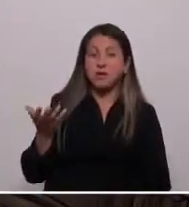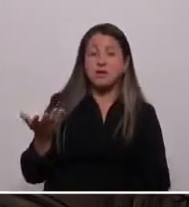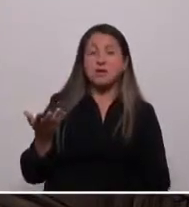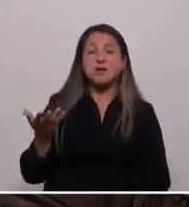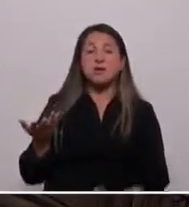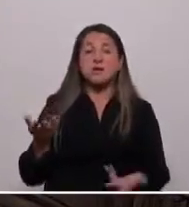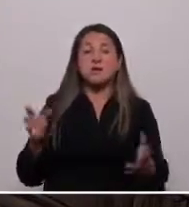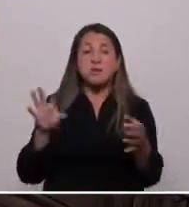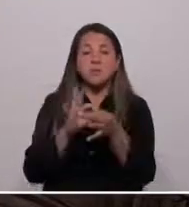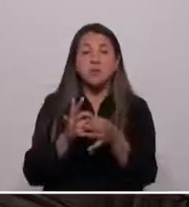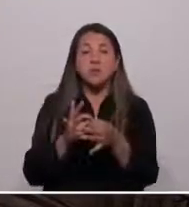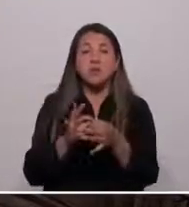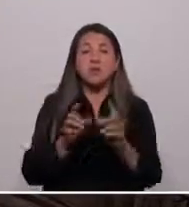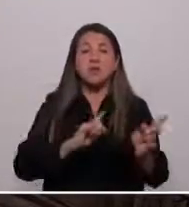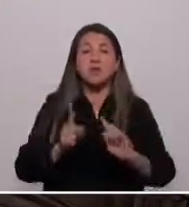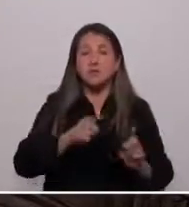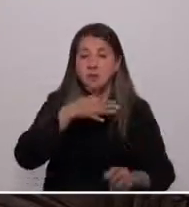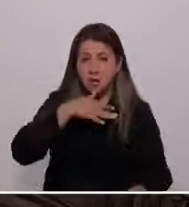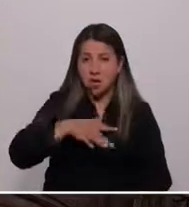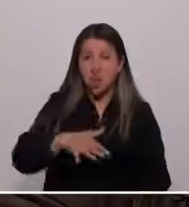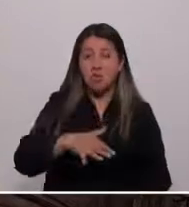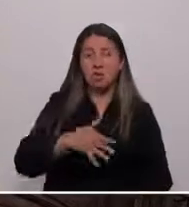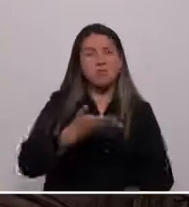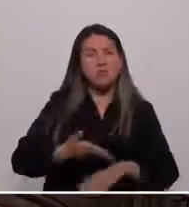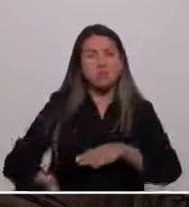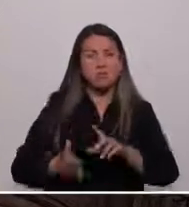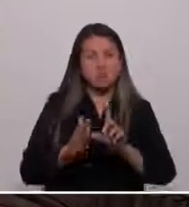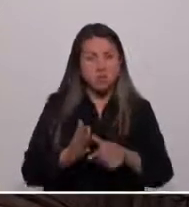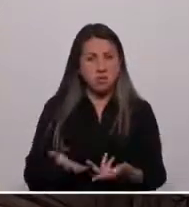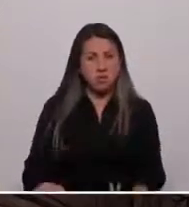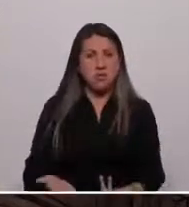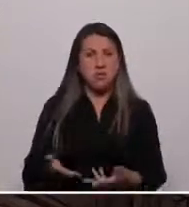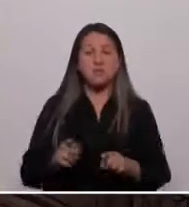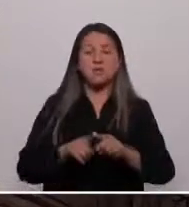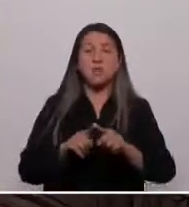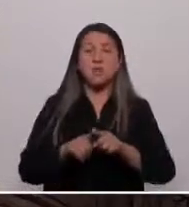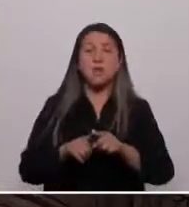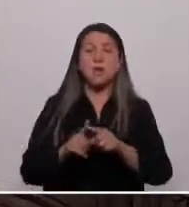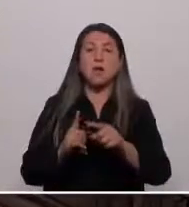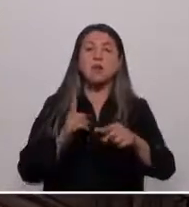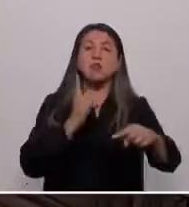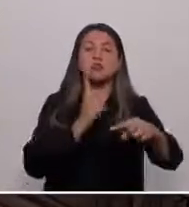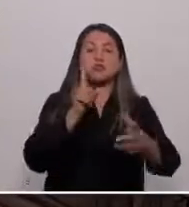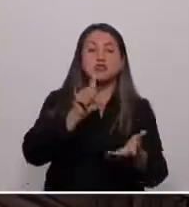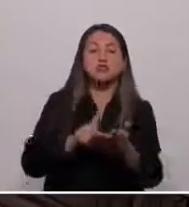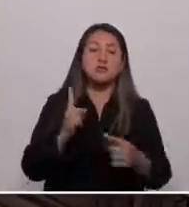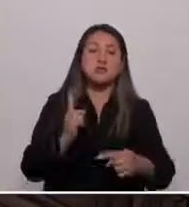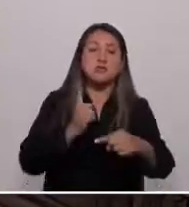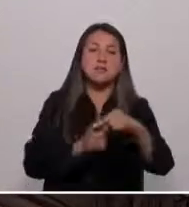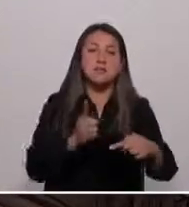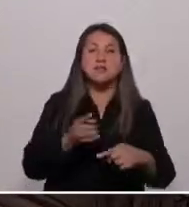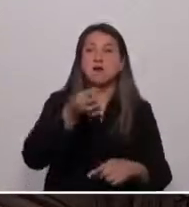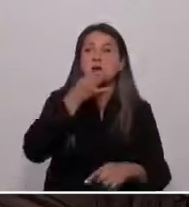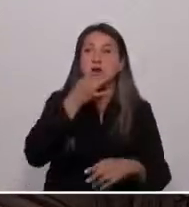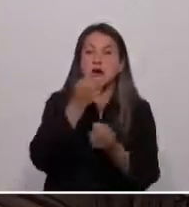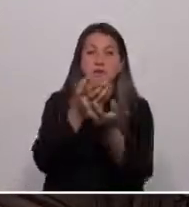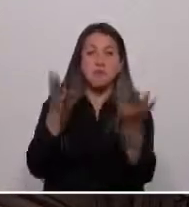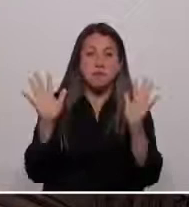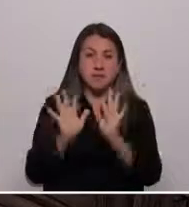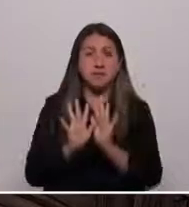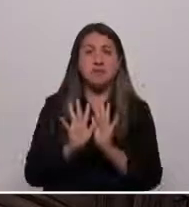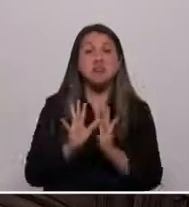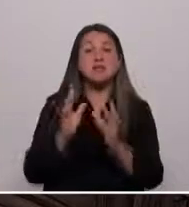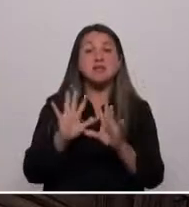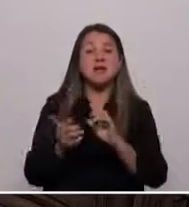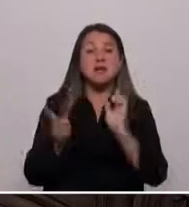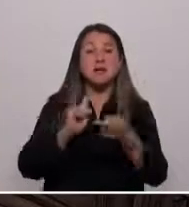gestión del agua asumiendo el retraso que llevamos. Que termina con las zonas de sacrificio poniendo el eje en la justicia ambiental. Un Chile que combate el cambio climático